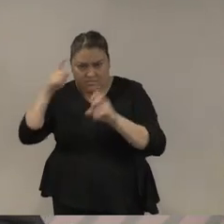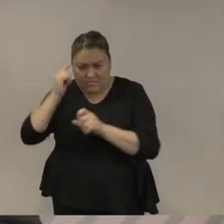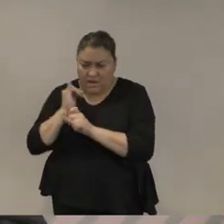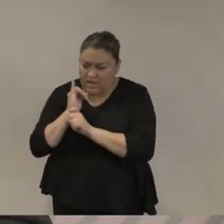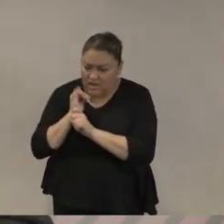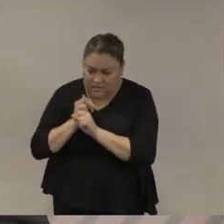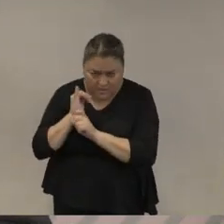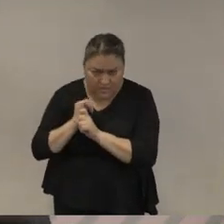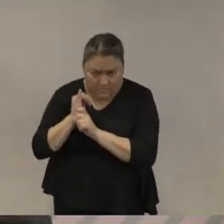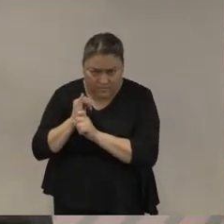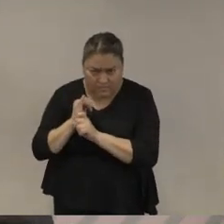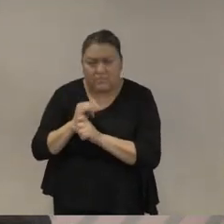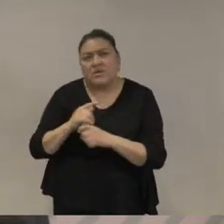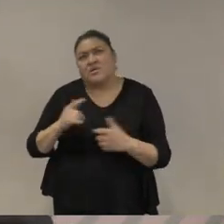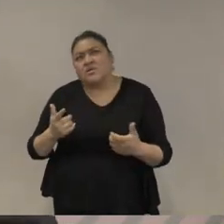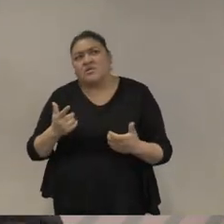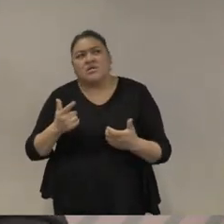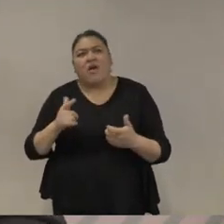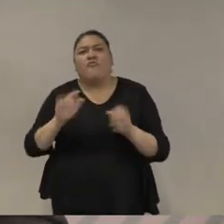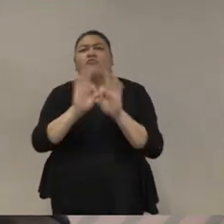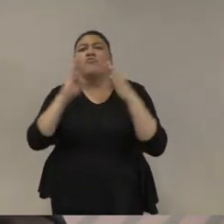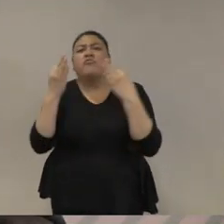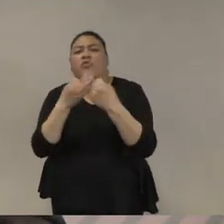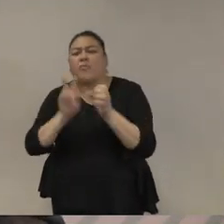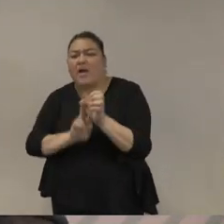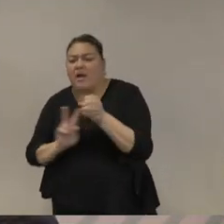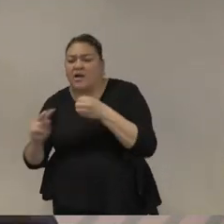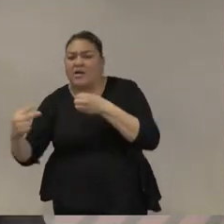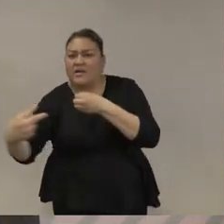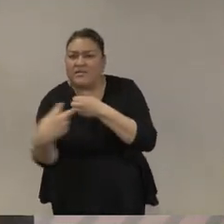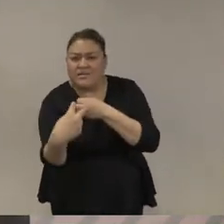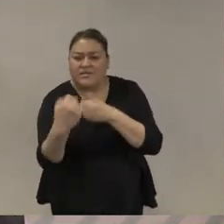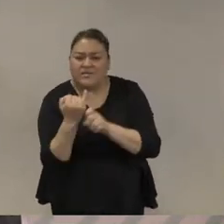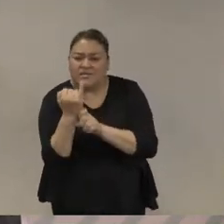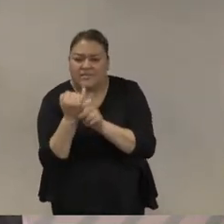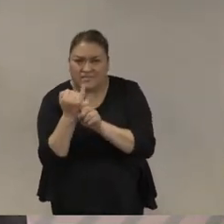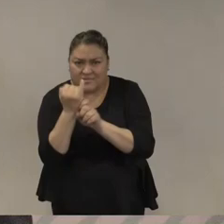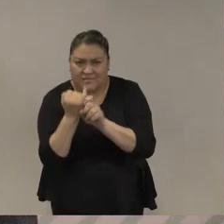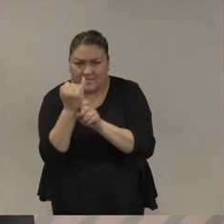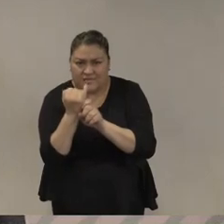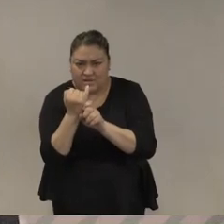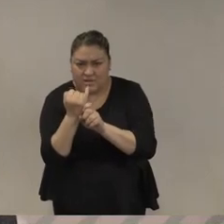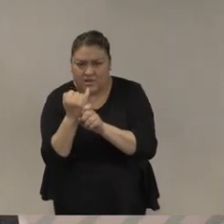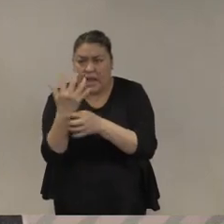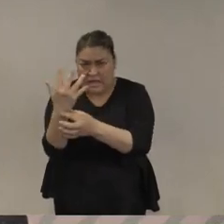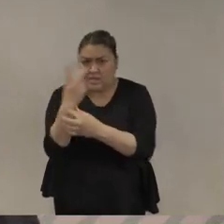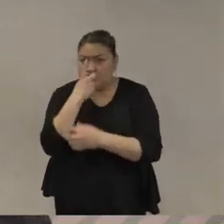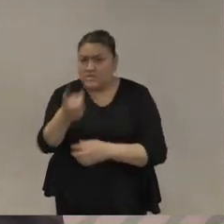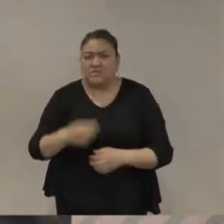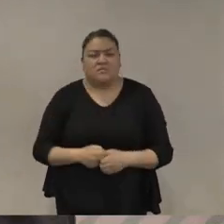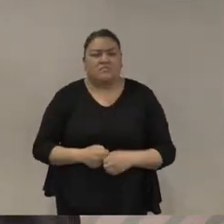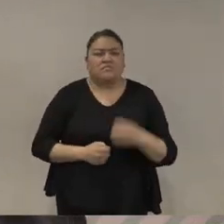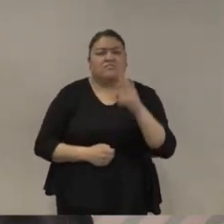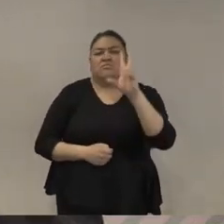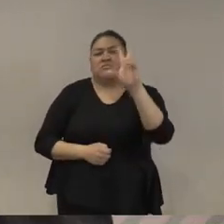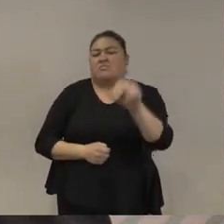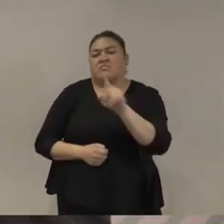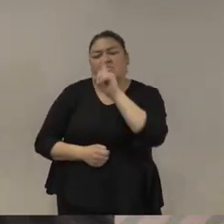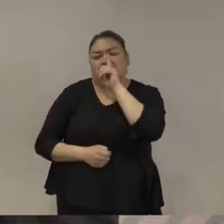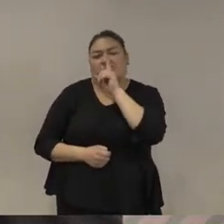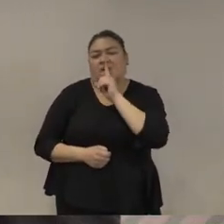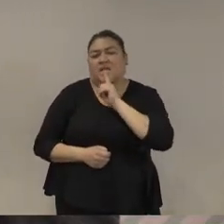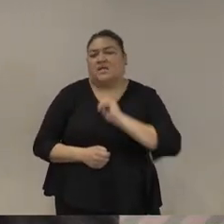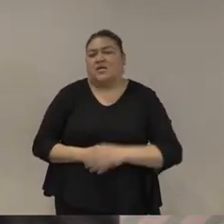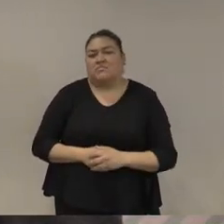otras formas de abordar el mundo que dicen que no es cierto que los colectivos